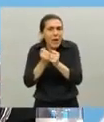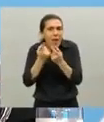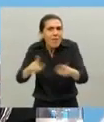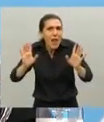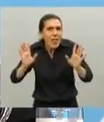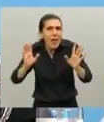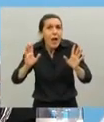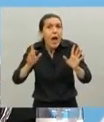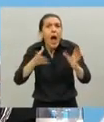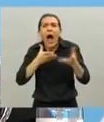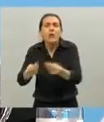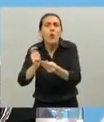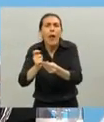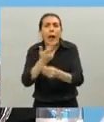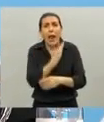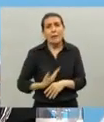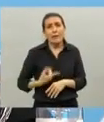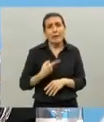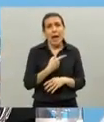ayuda del Estado